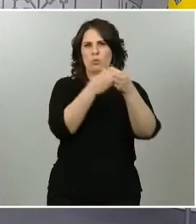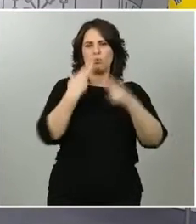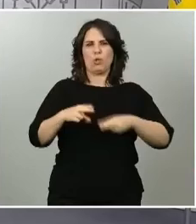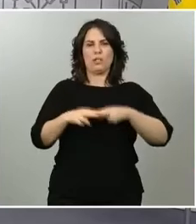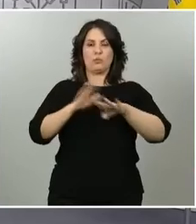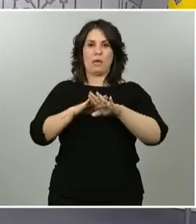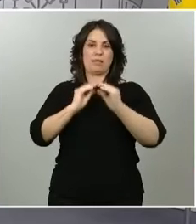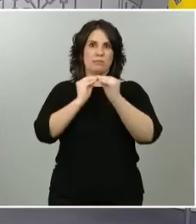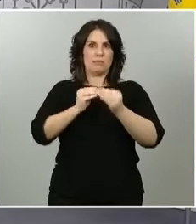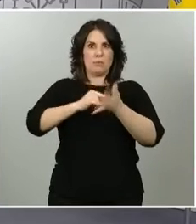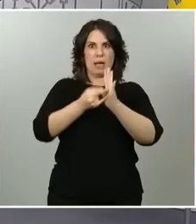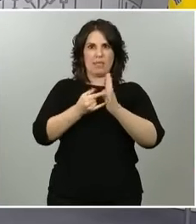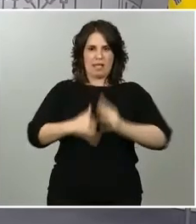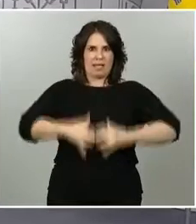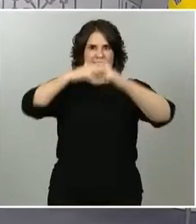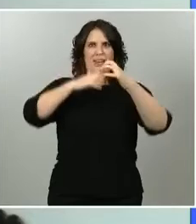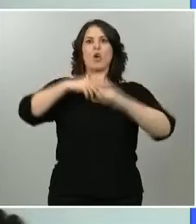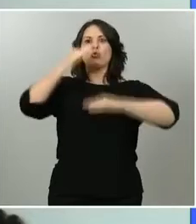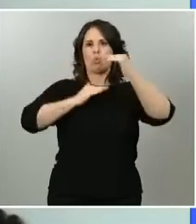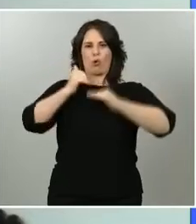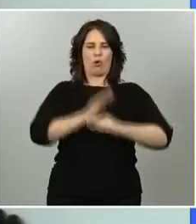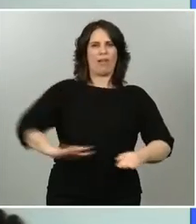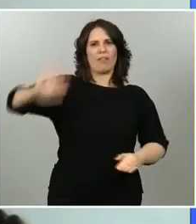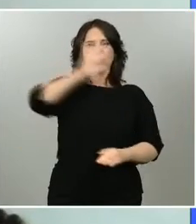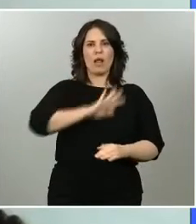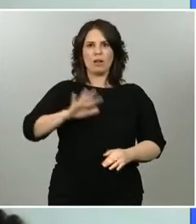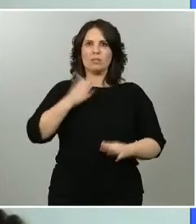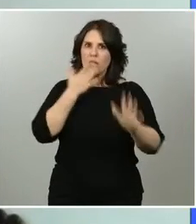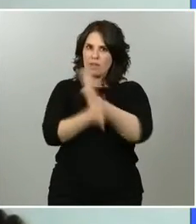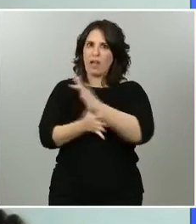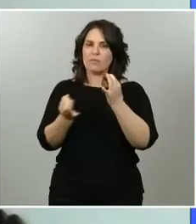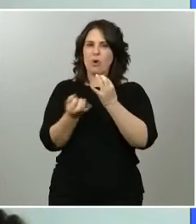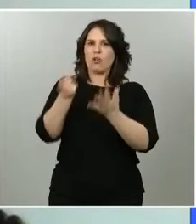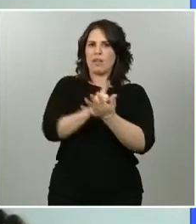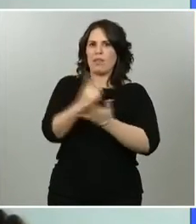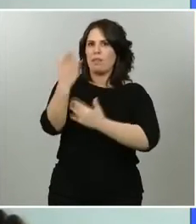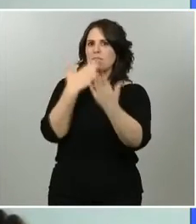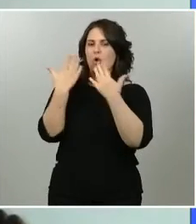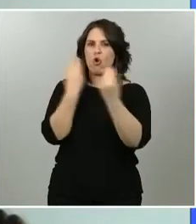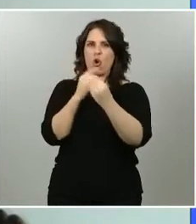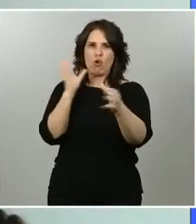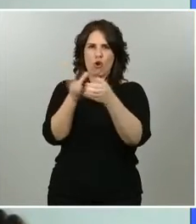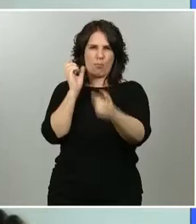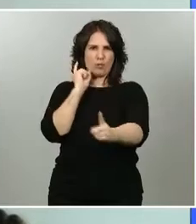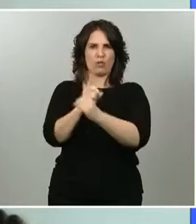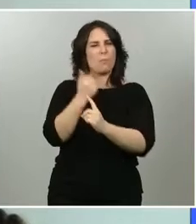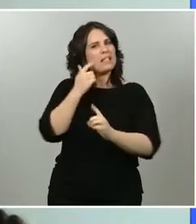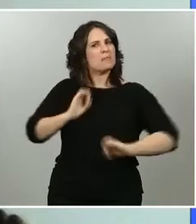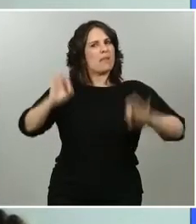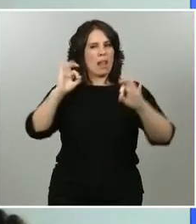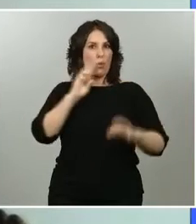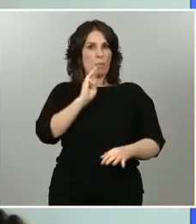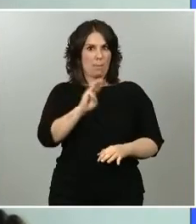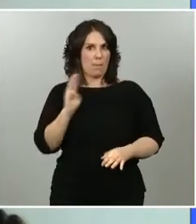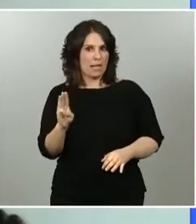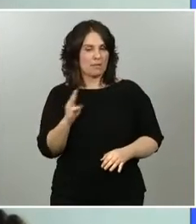El Gobierno se plantea engrasar los cauces de diálogo con los partidos de la oposición, especialmente con el PP. Y para el ministro